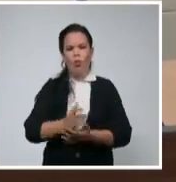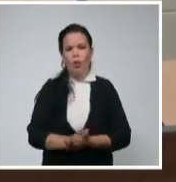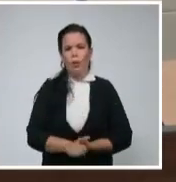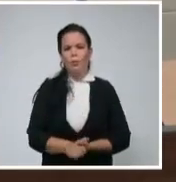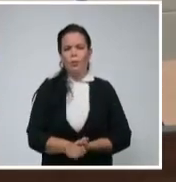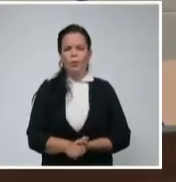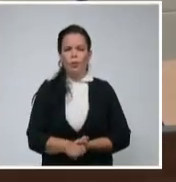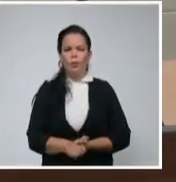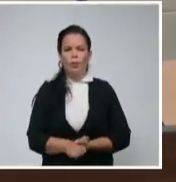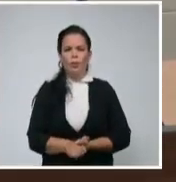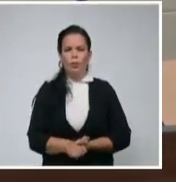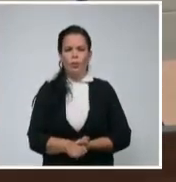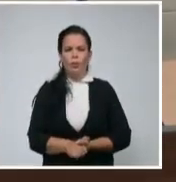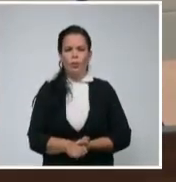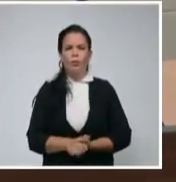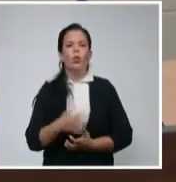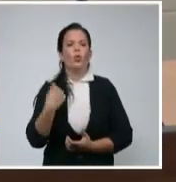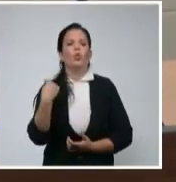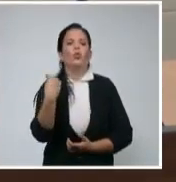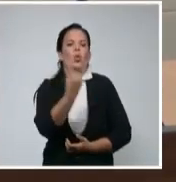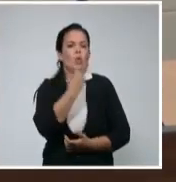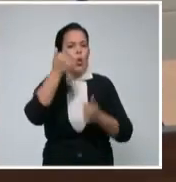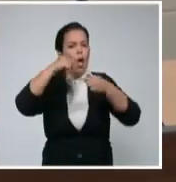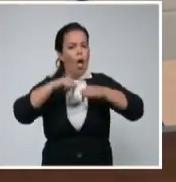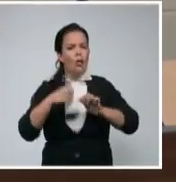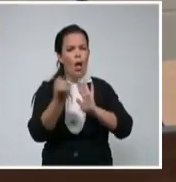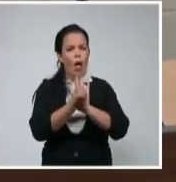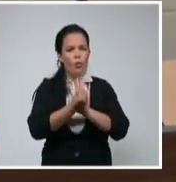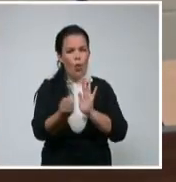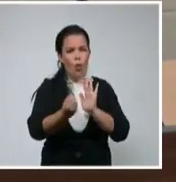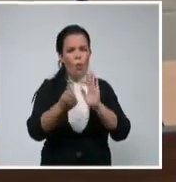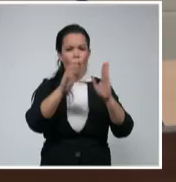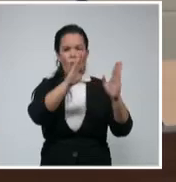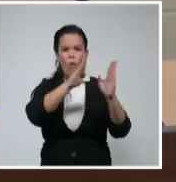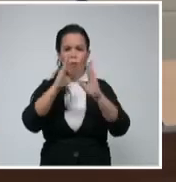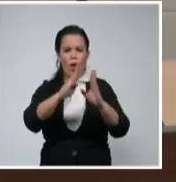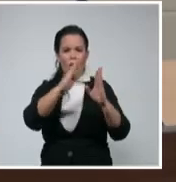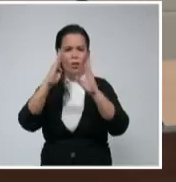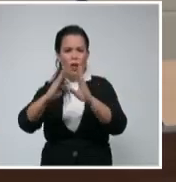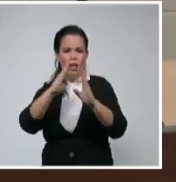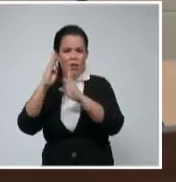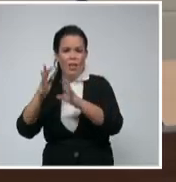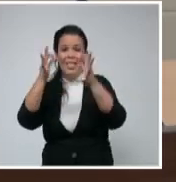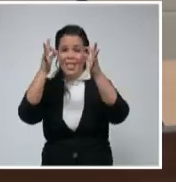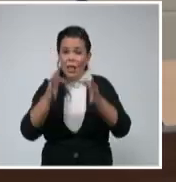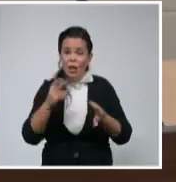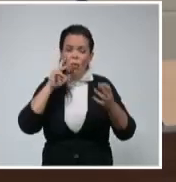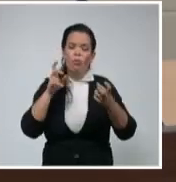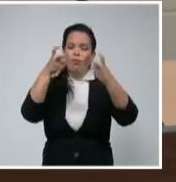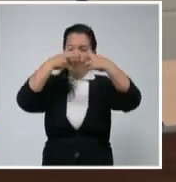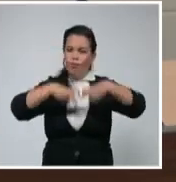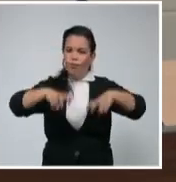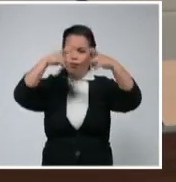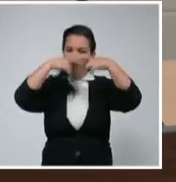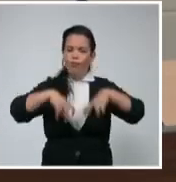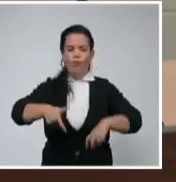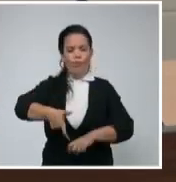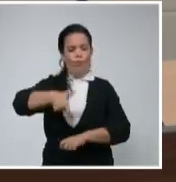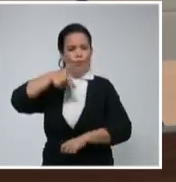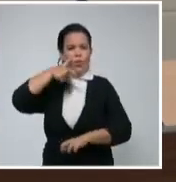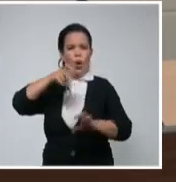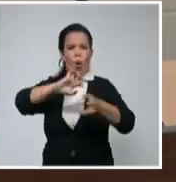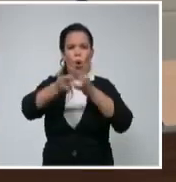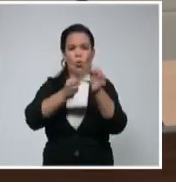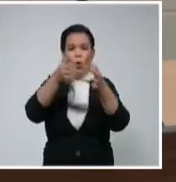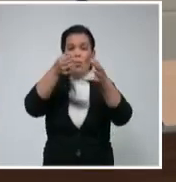aprobado cada una de las fases y cada ensayo clínico ha sido inspeccionado en el sitio clínico donde se han